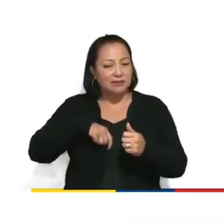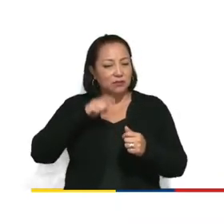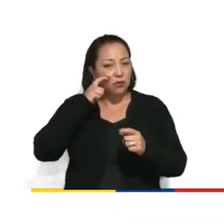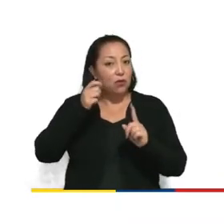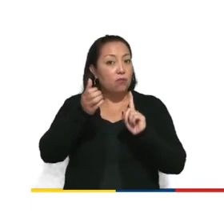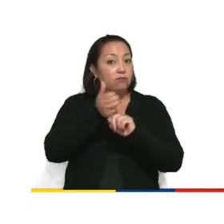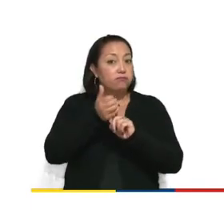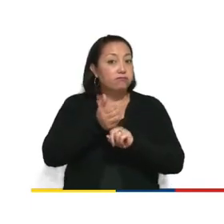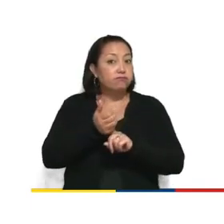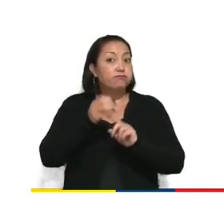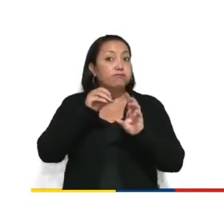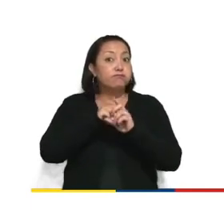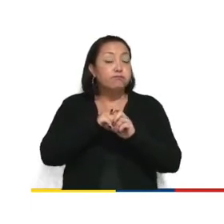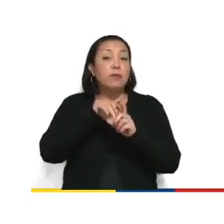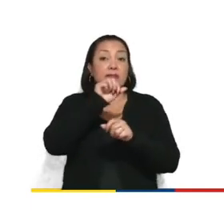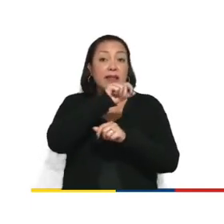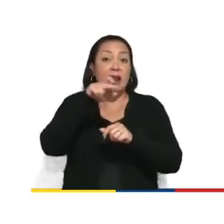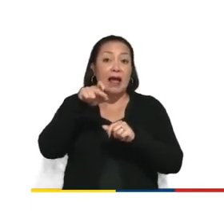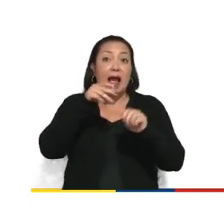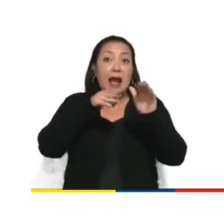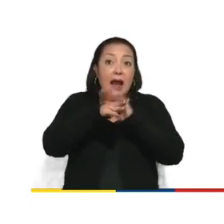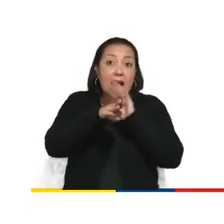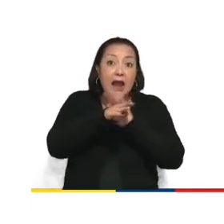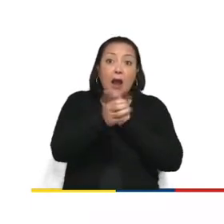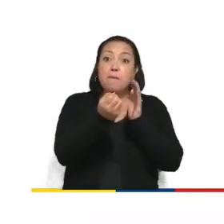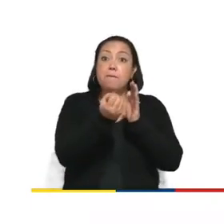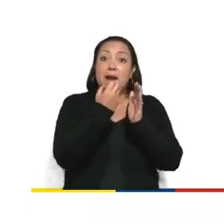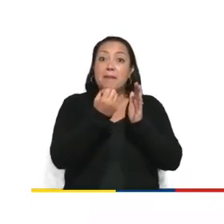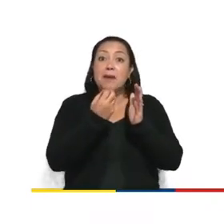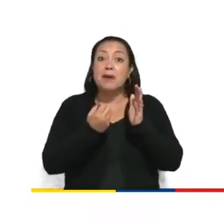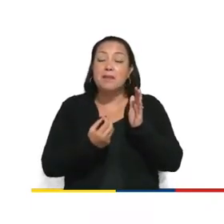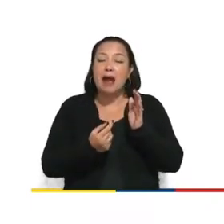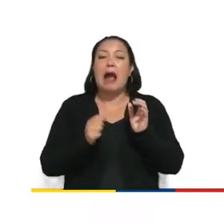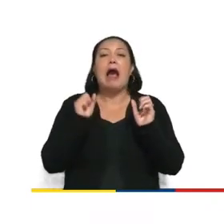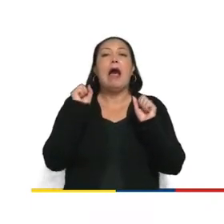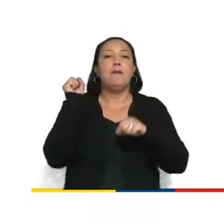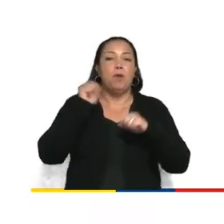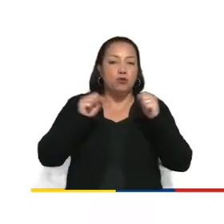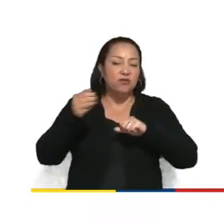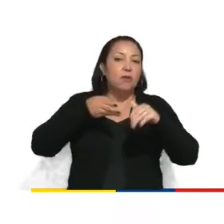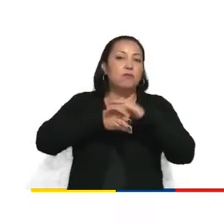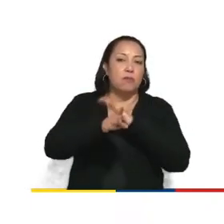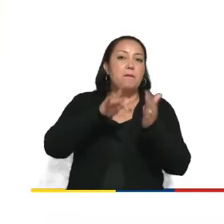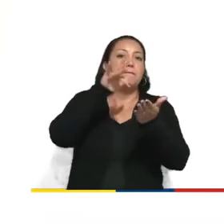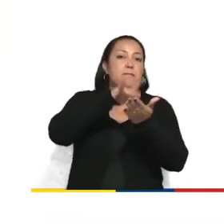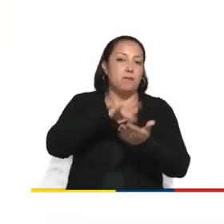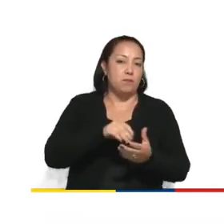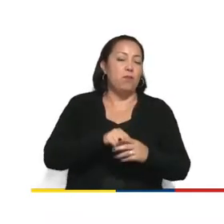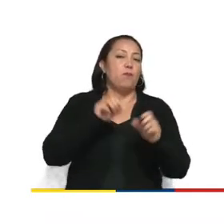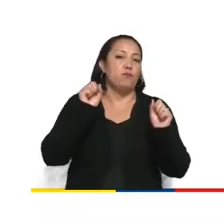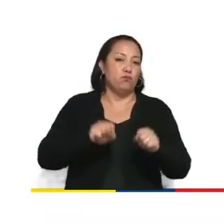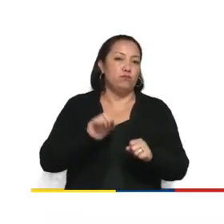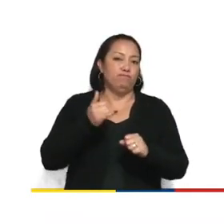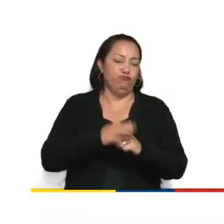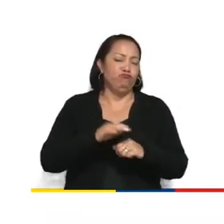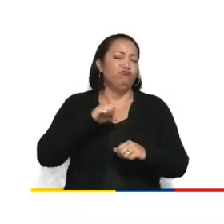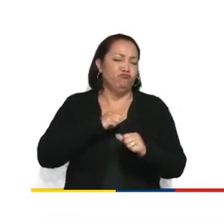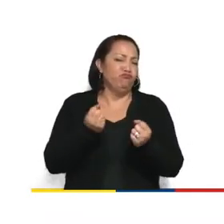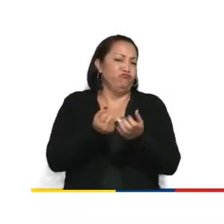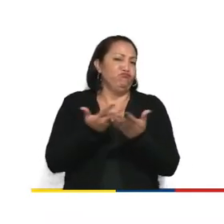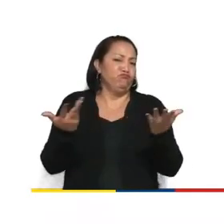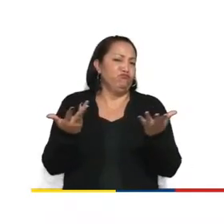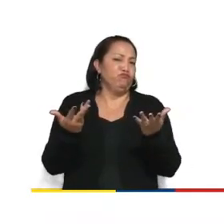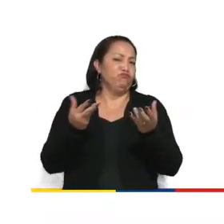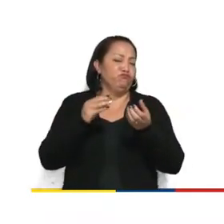tráfico que viene de su aplicación para poderle permitir participar en este programa. Existen varias maneras de